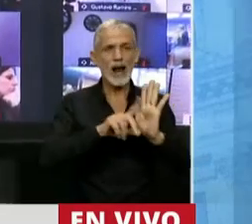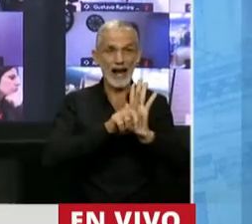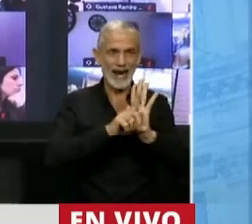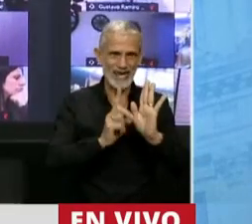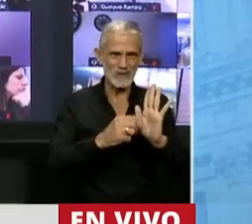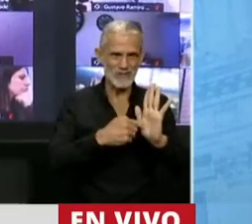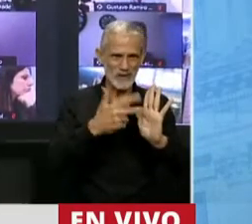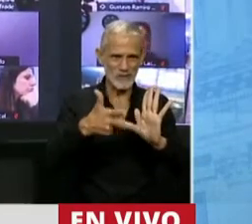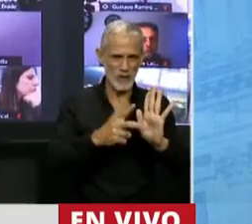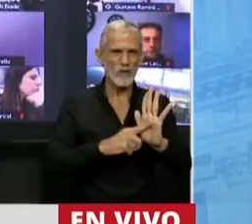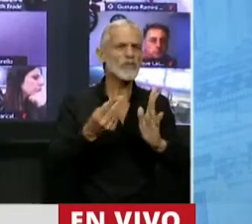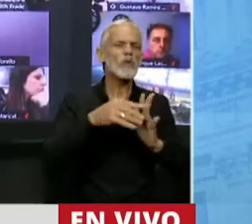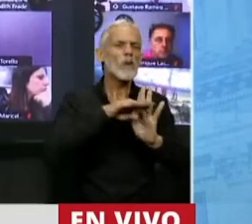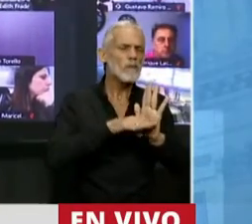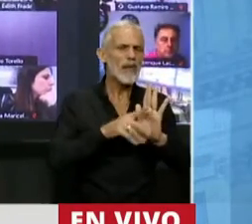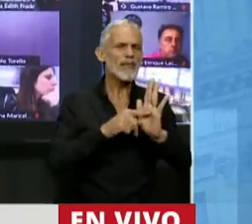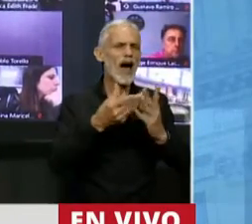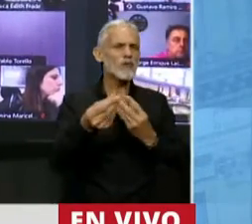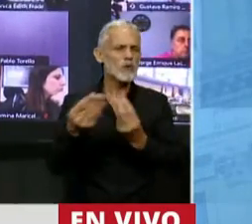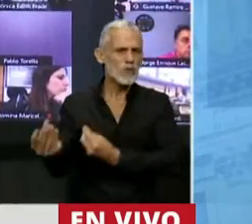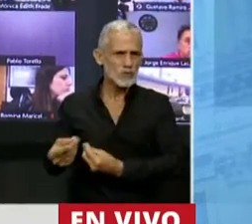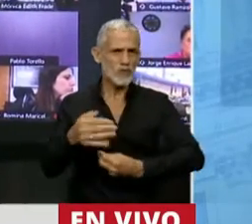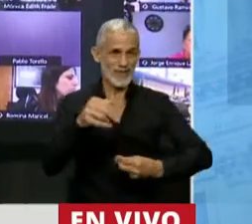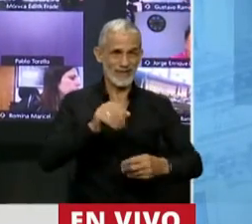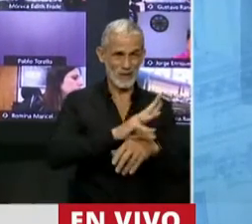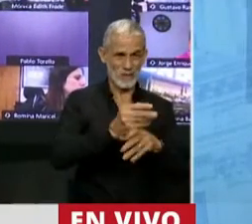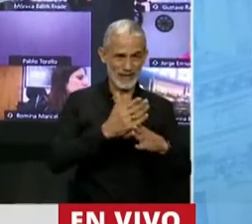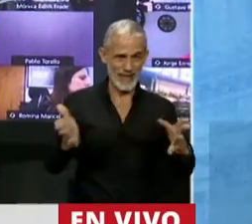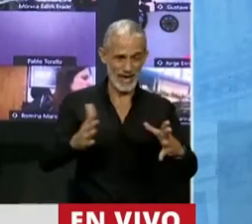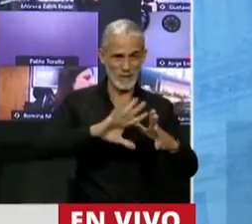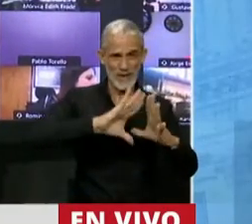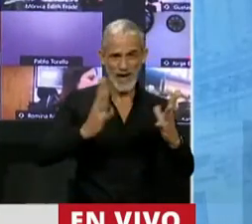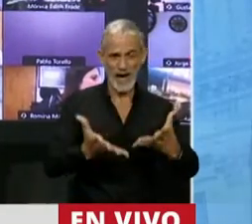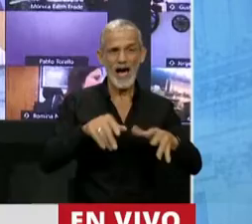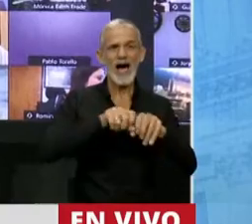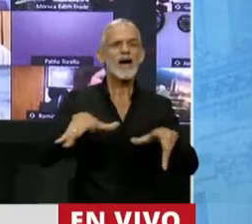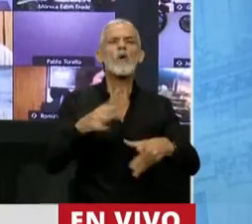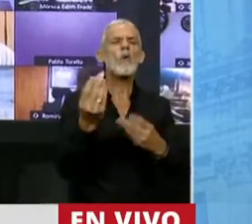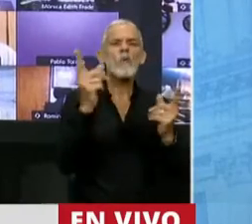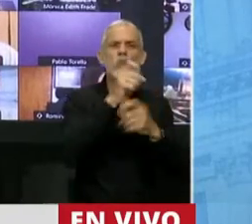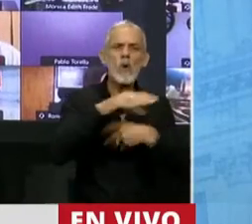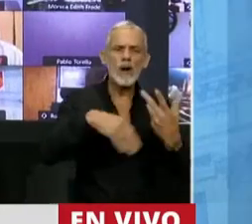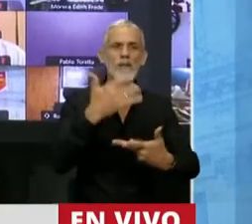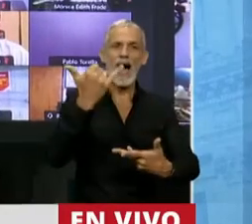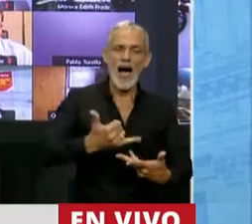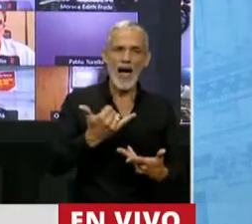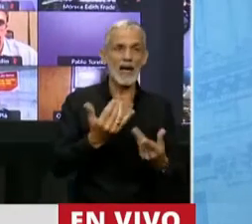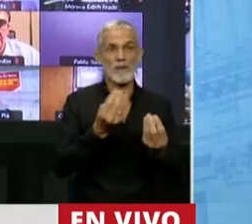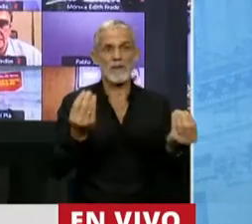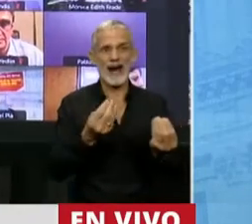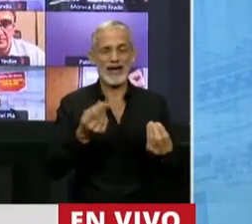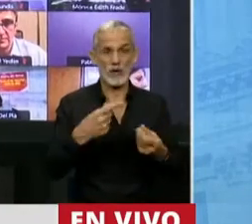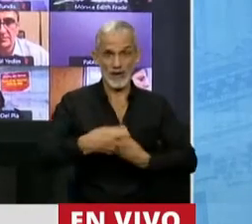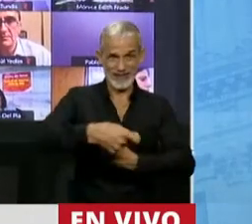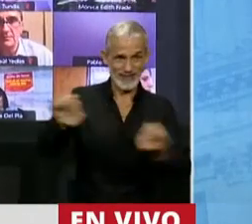ley, qué medidas de contención se adoptó durante la pandemia, qué problemas e inconvenientes tuvieron con esta